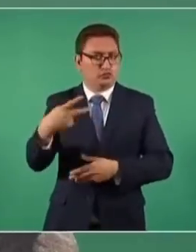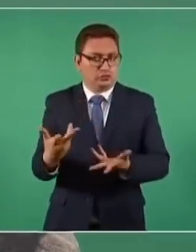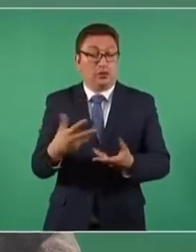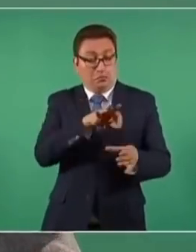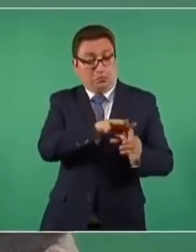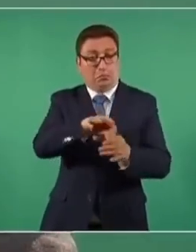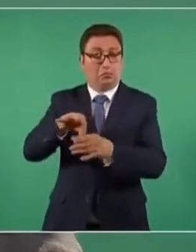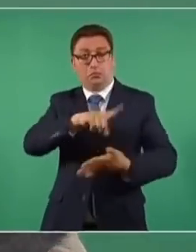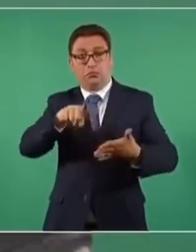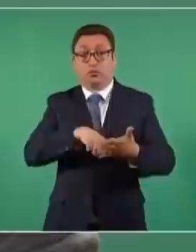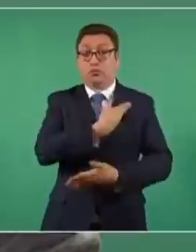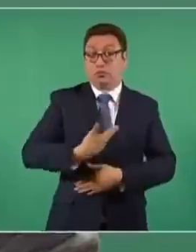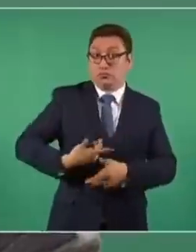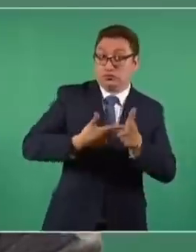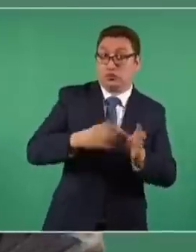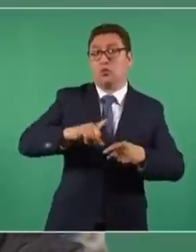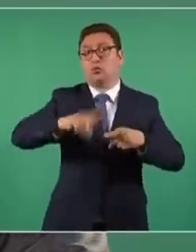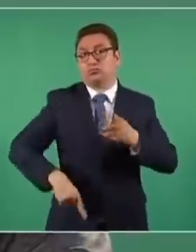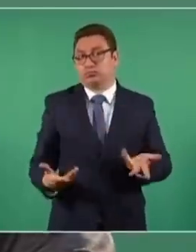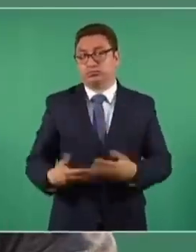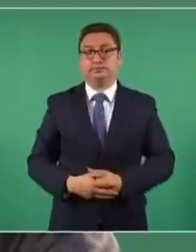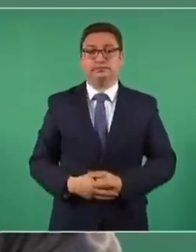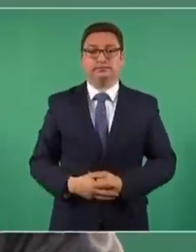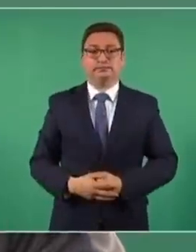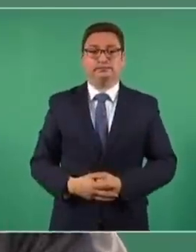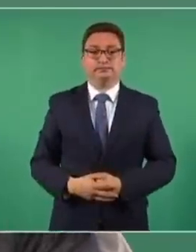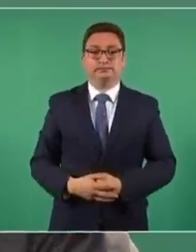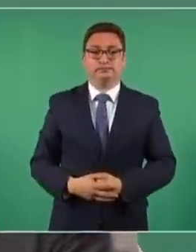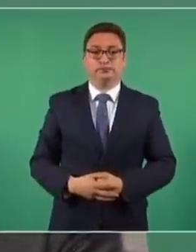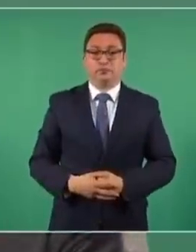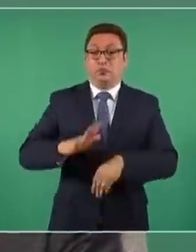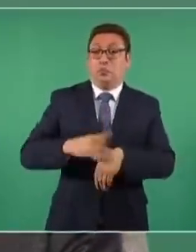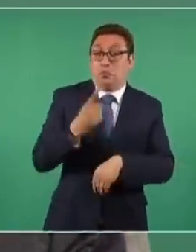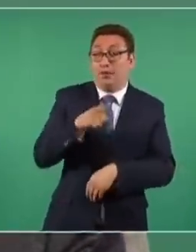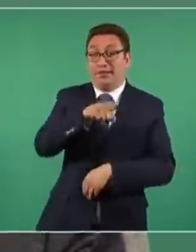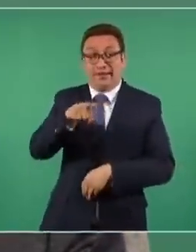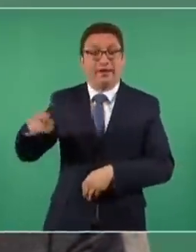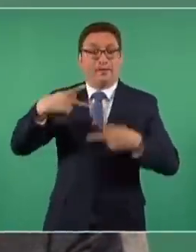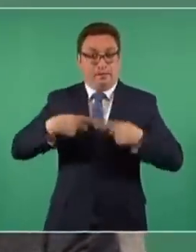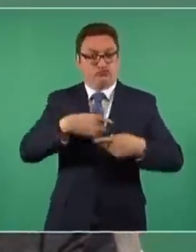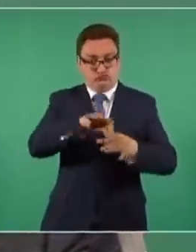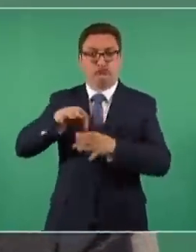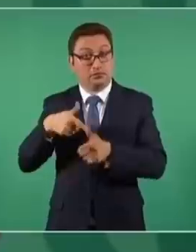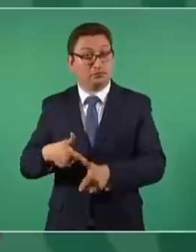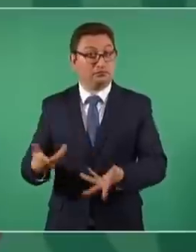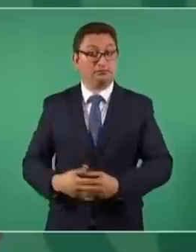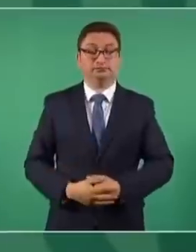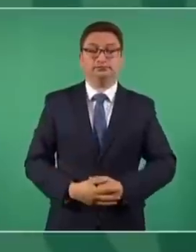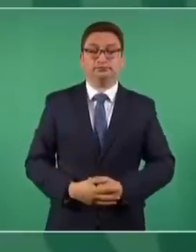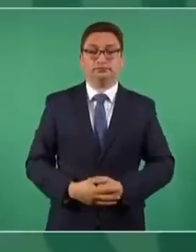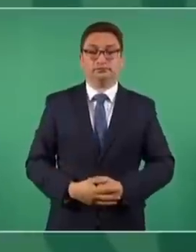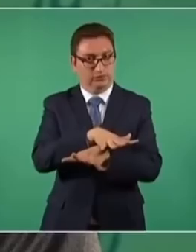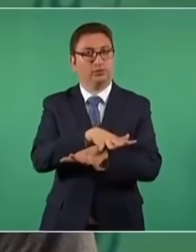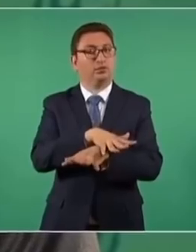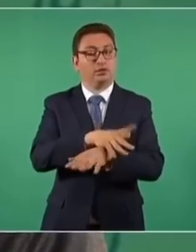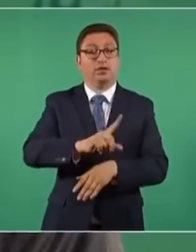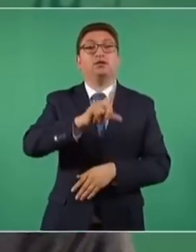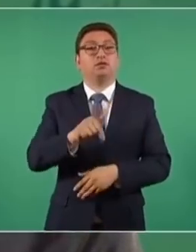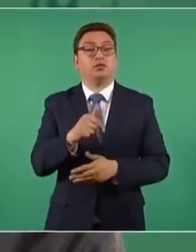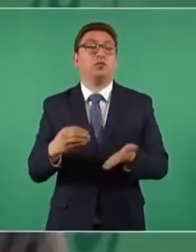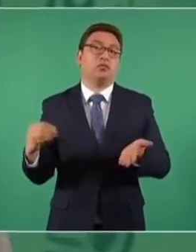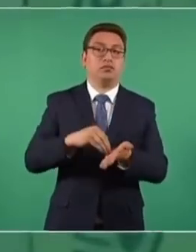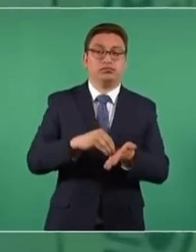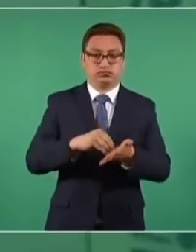continúe o que se vaya, porque el pueblo opone y el pueblo quita, y esa es la verdadera democracia. Imagínense, se